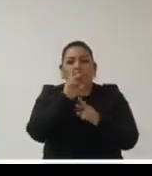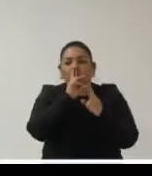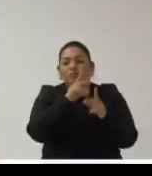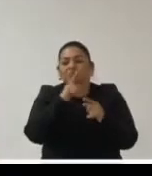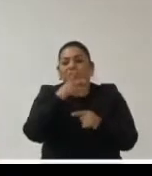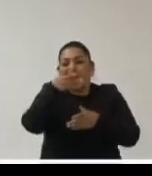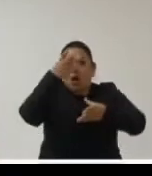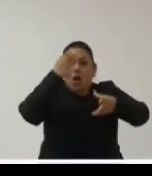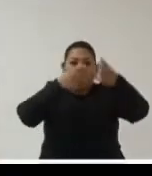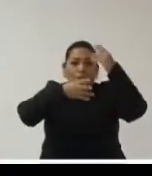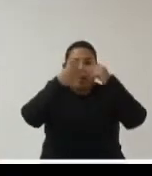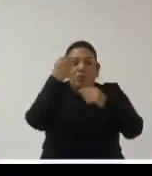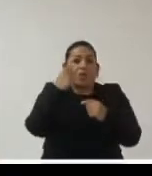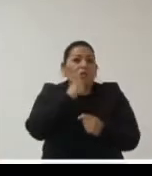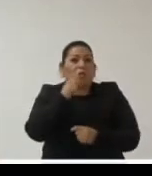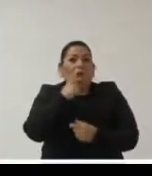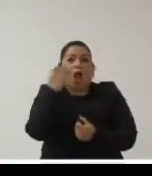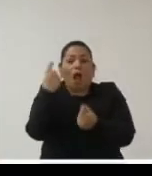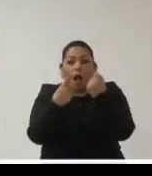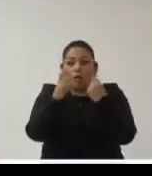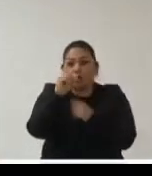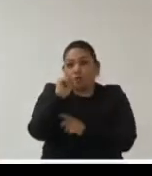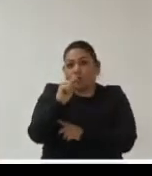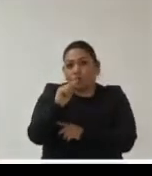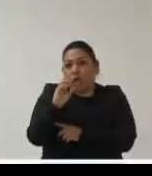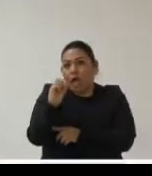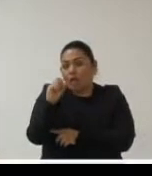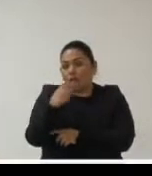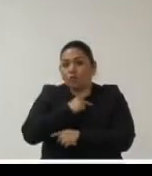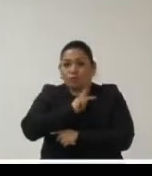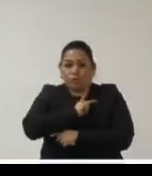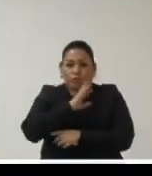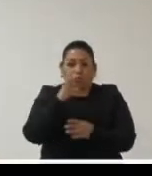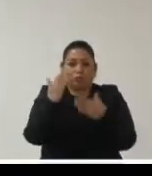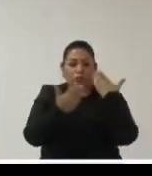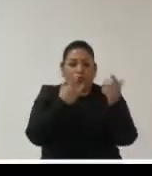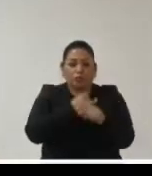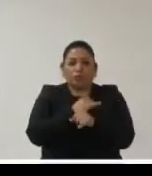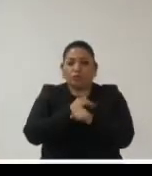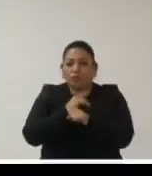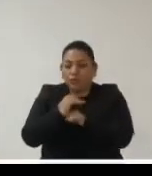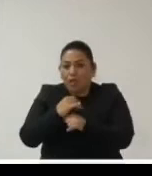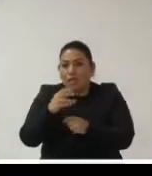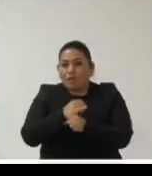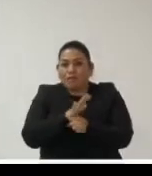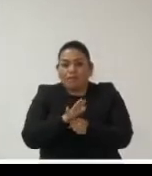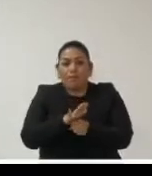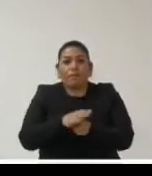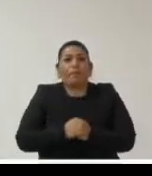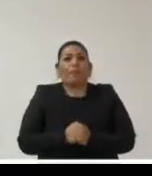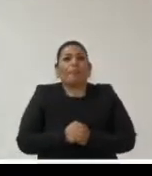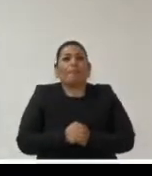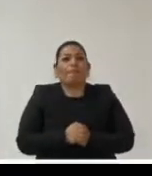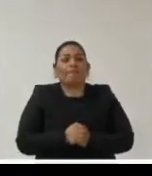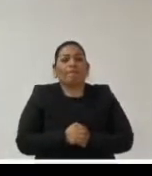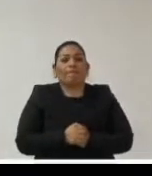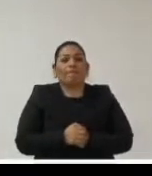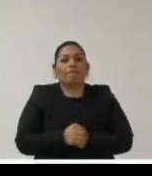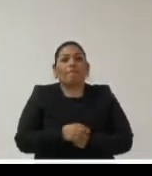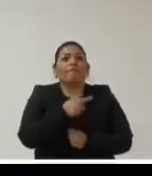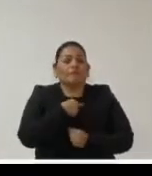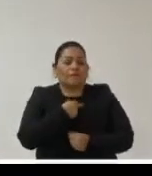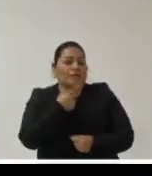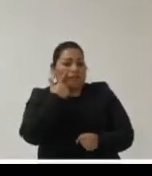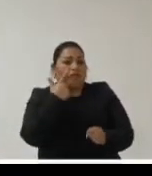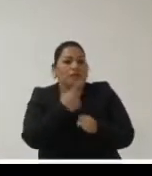aprendiendo de hecho algunos datos de nuestros propios estudios corroboran esta información mientras nosotros veíamos que el